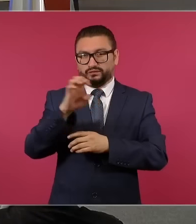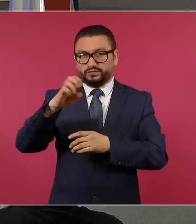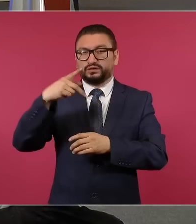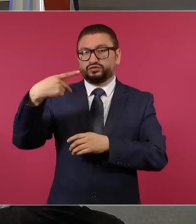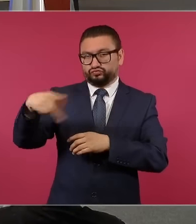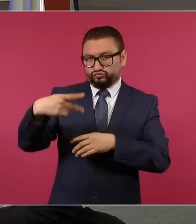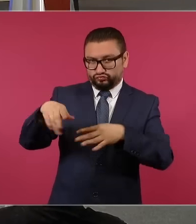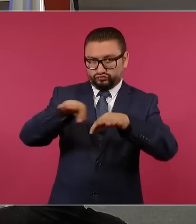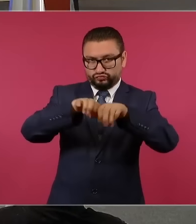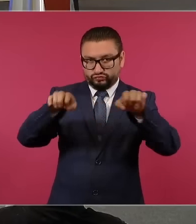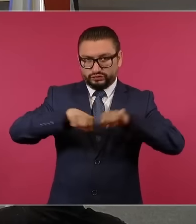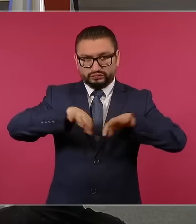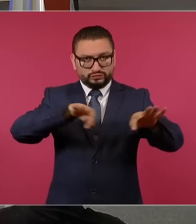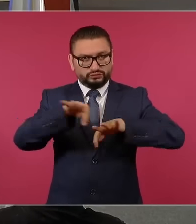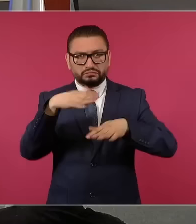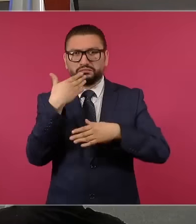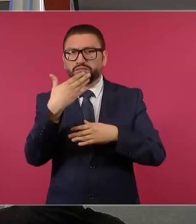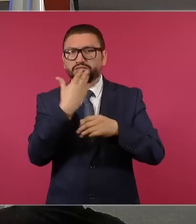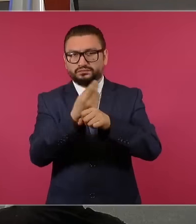Comisión Federal de Electricidad.